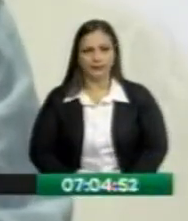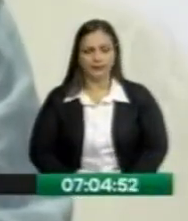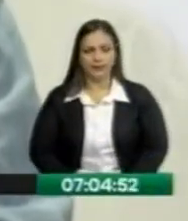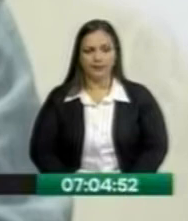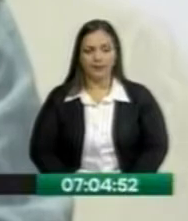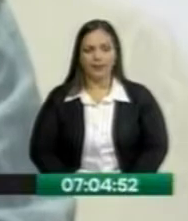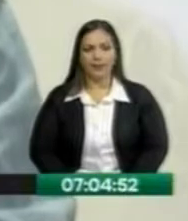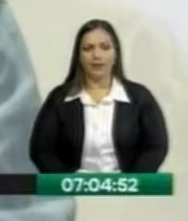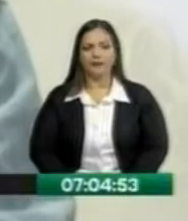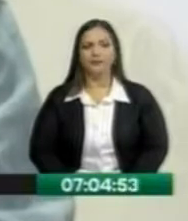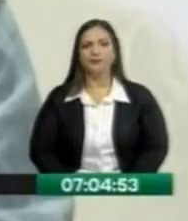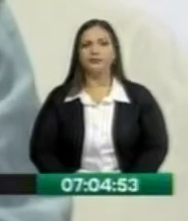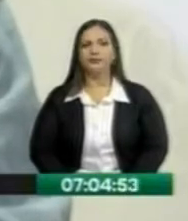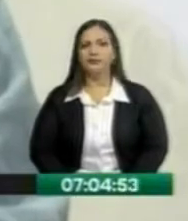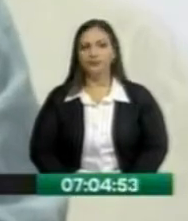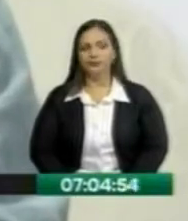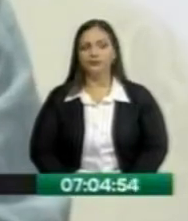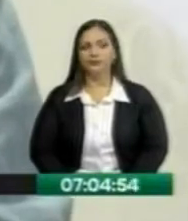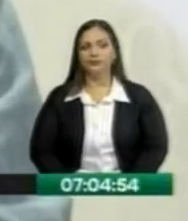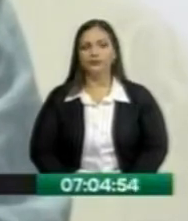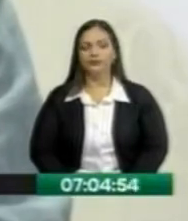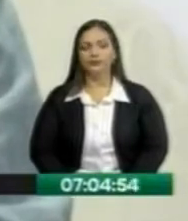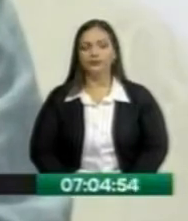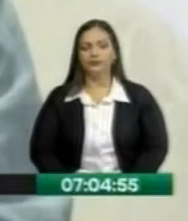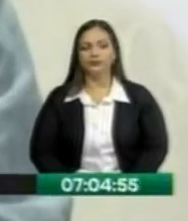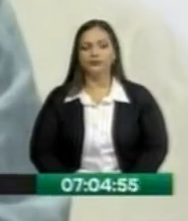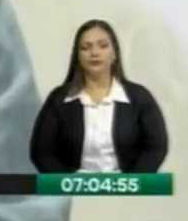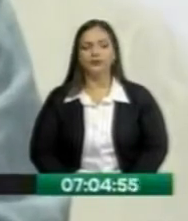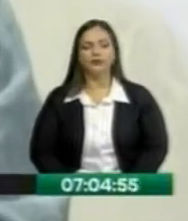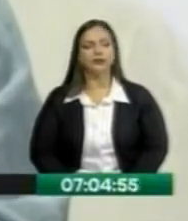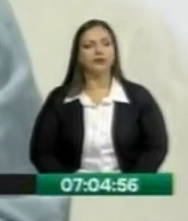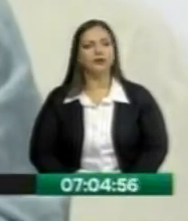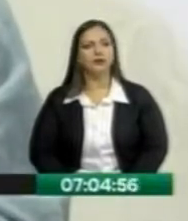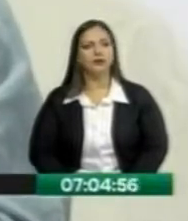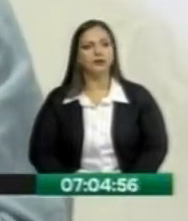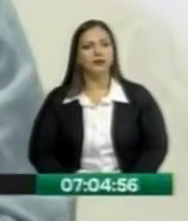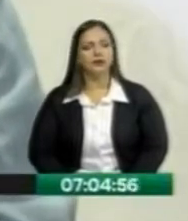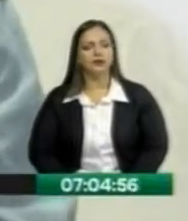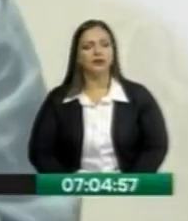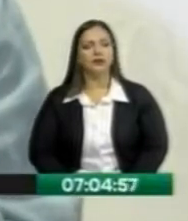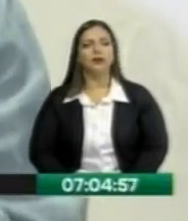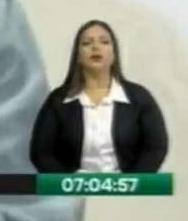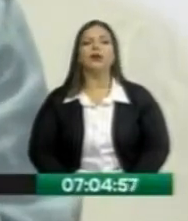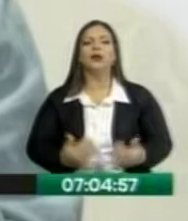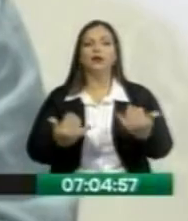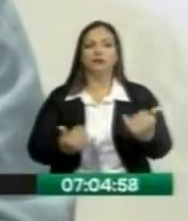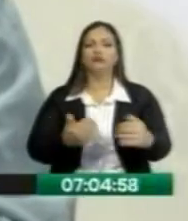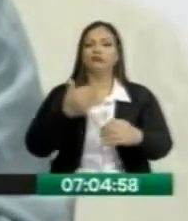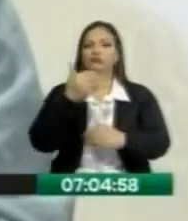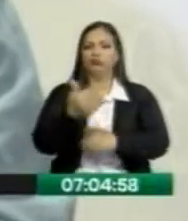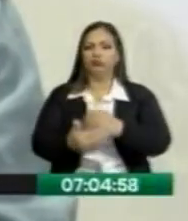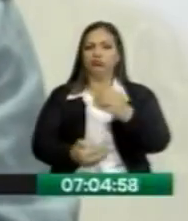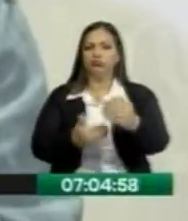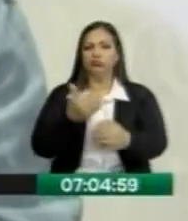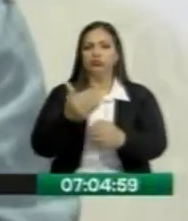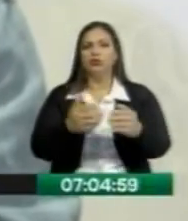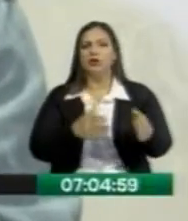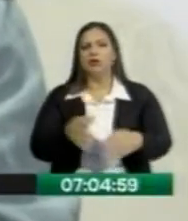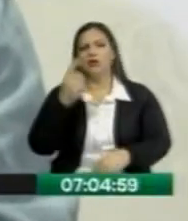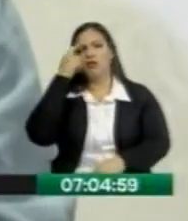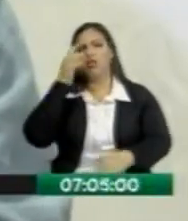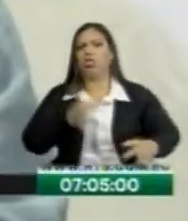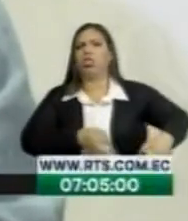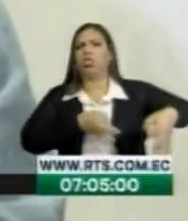tendremos que apurar el proceso para que no haya una dilatación en